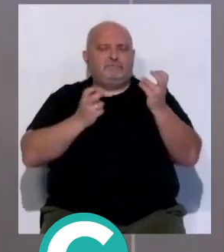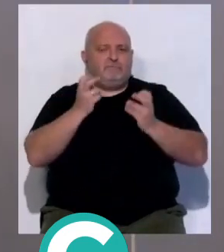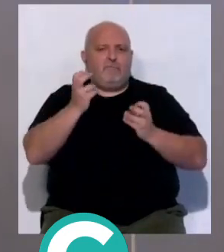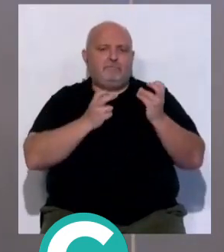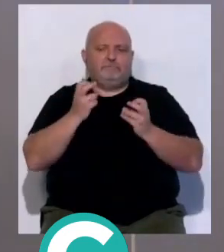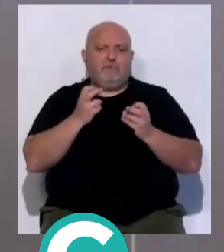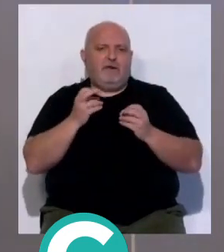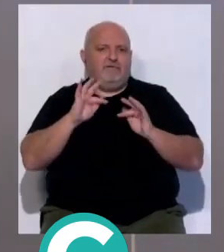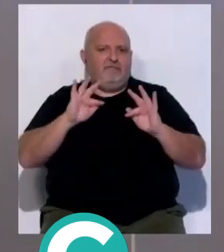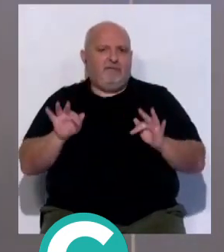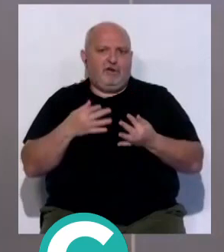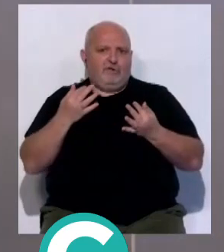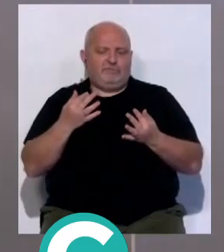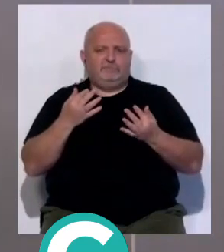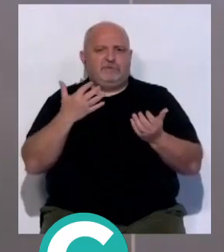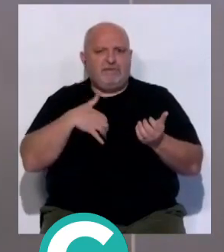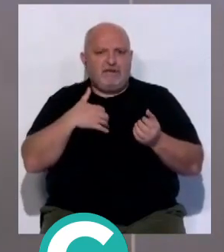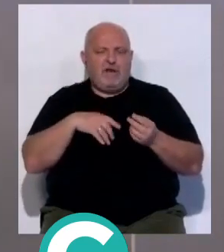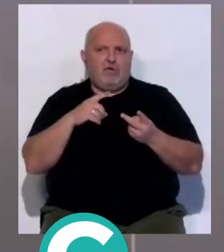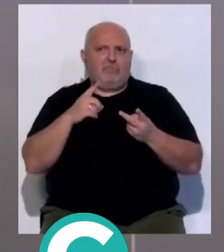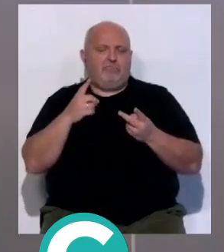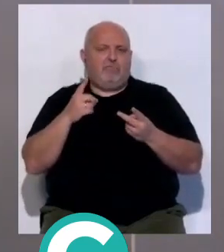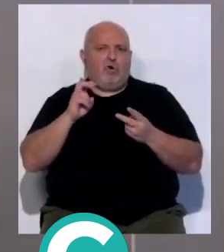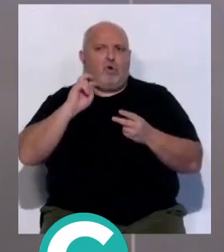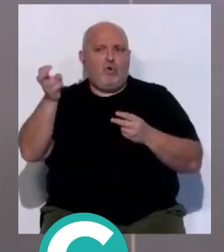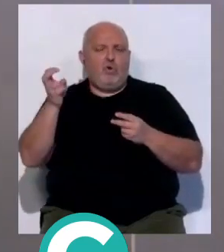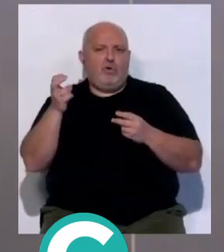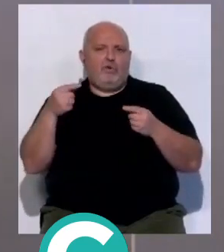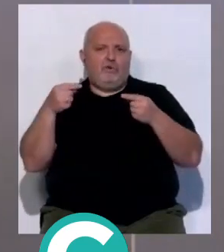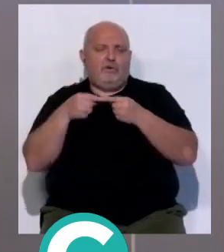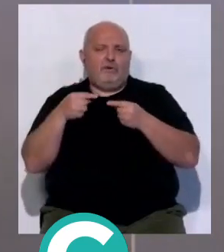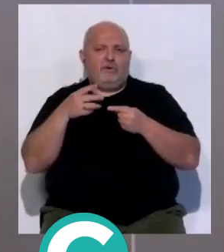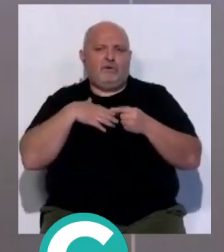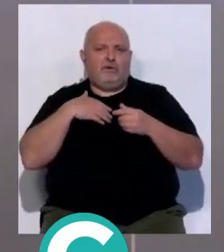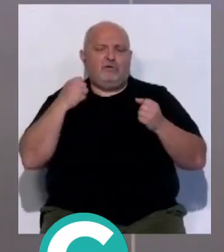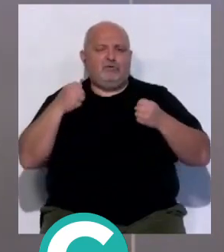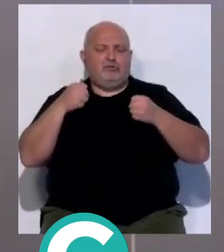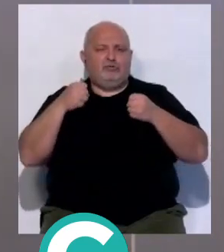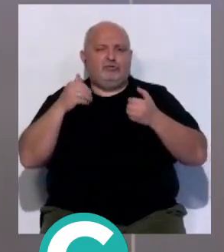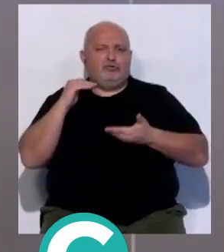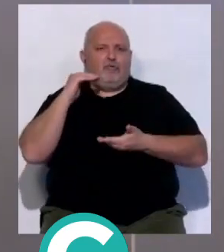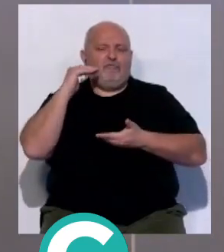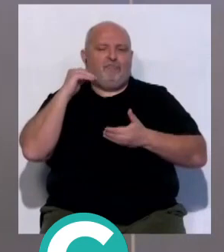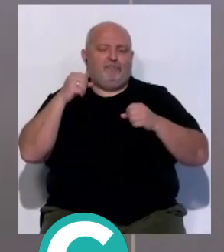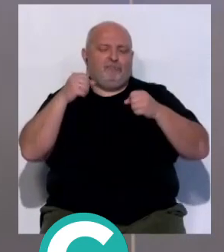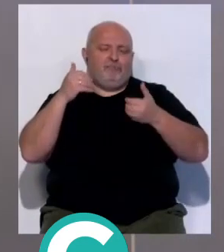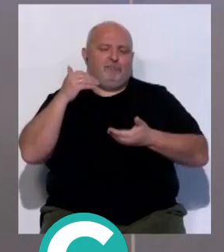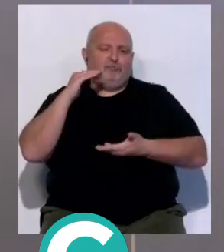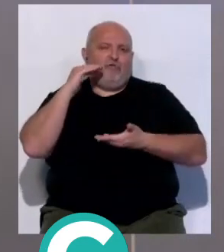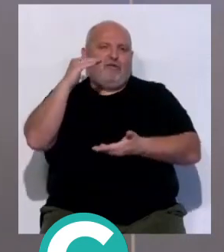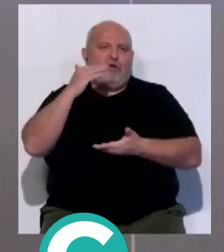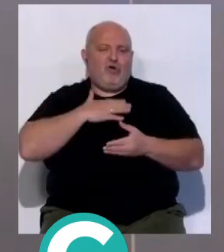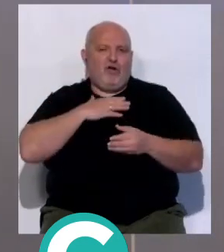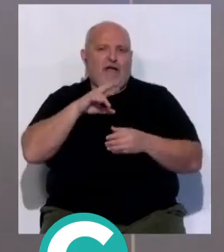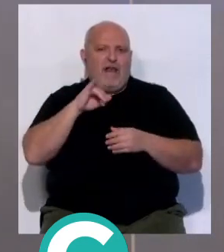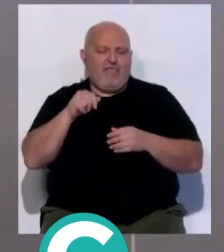visitantes con los brazos abiertos, sobre todo a los sevillanos, si recordamos los Carranza, los trofeos donde casi